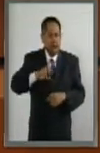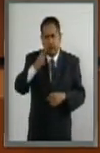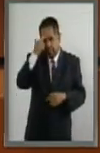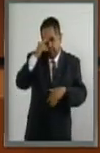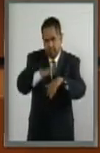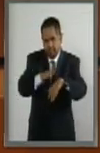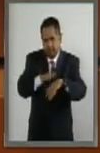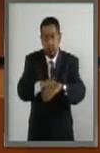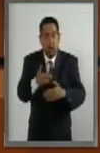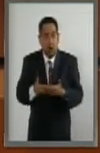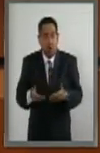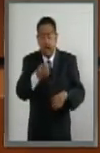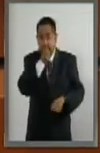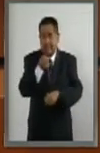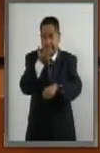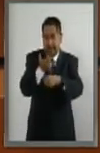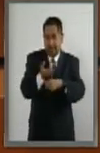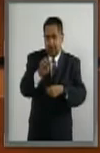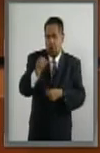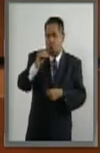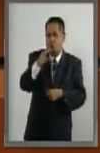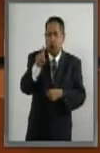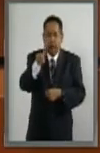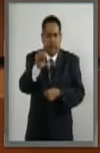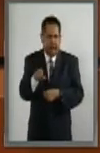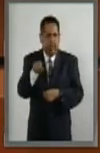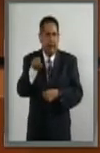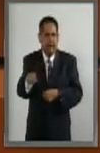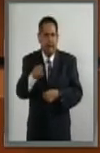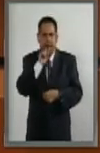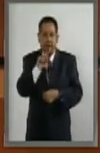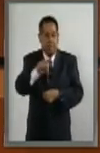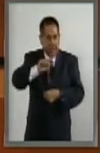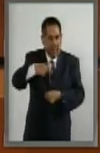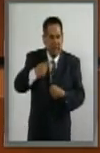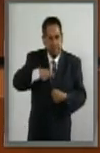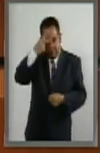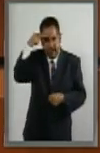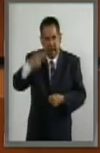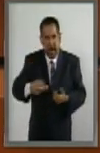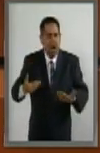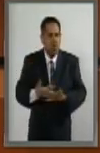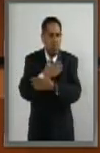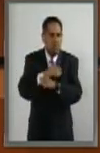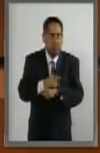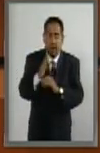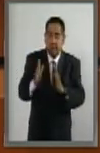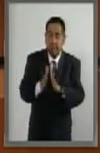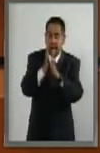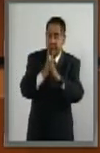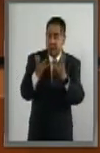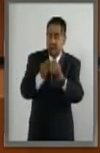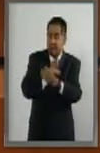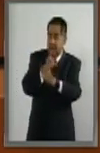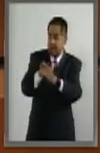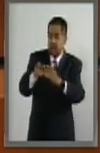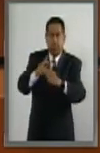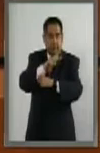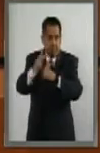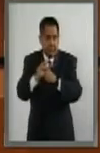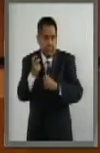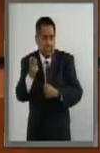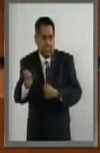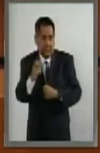que el actual Secretario General de la OCDE es también un mexicano. La participación de nuestro país en este